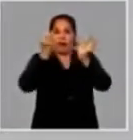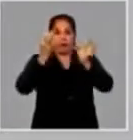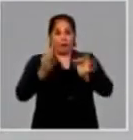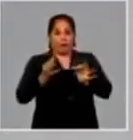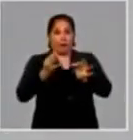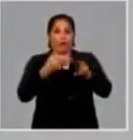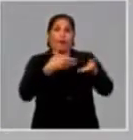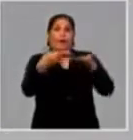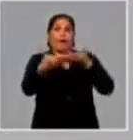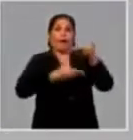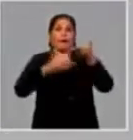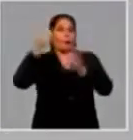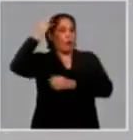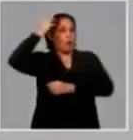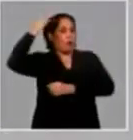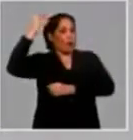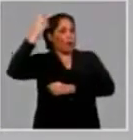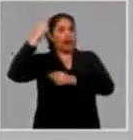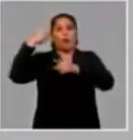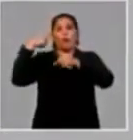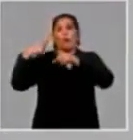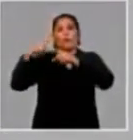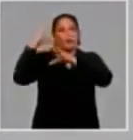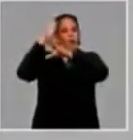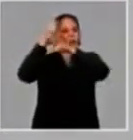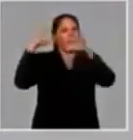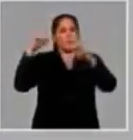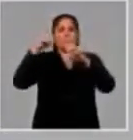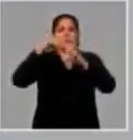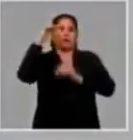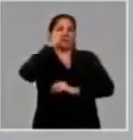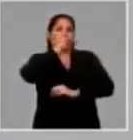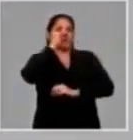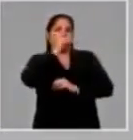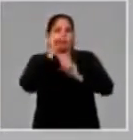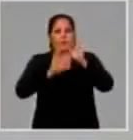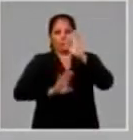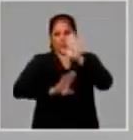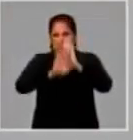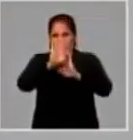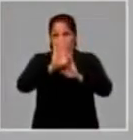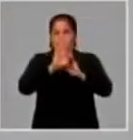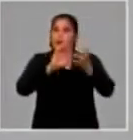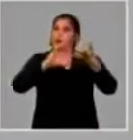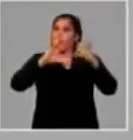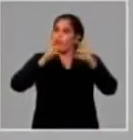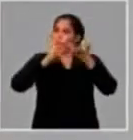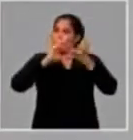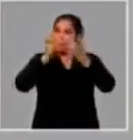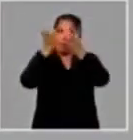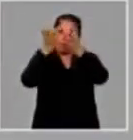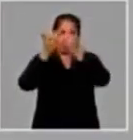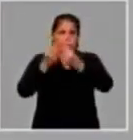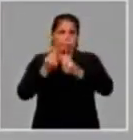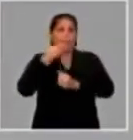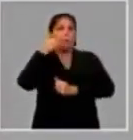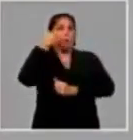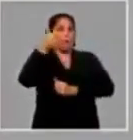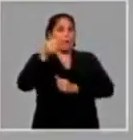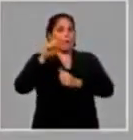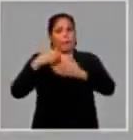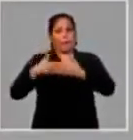la gestión del gobierno con la ciencia, innovación y el desarrollo, y su impacto en los resultados productivos y eficaces